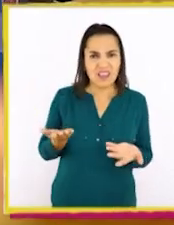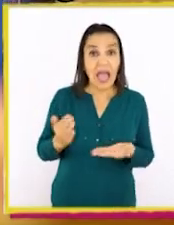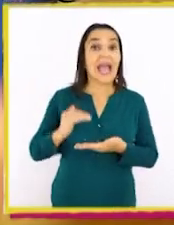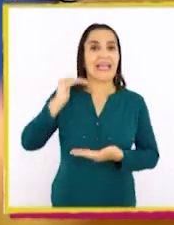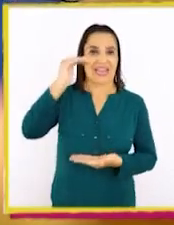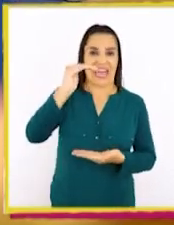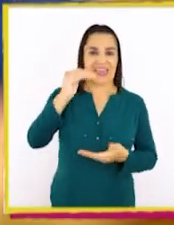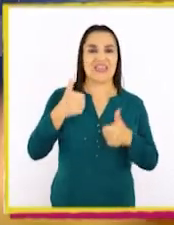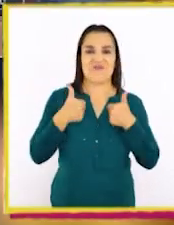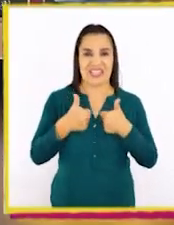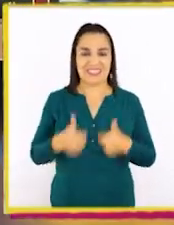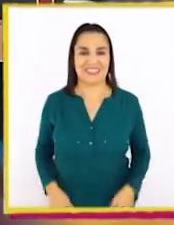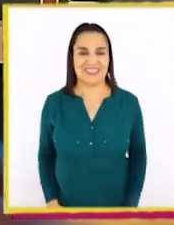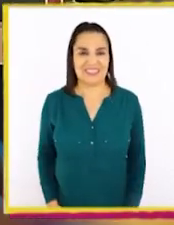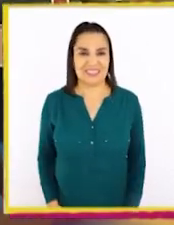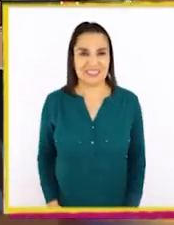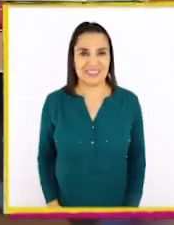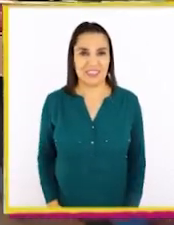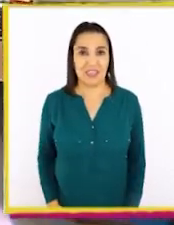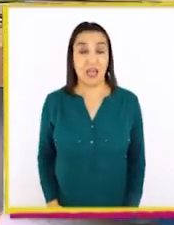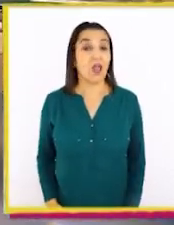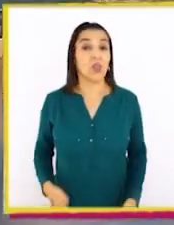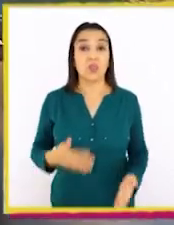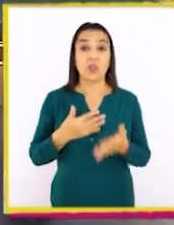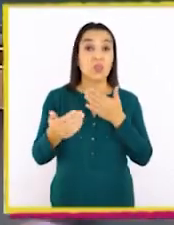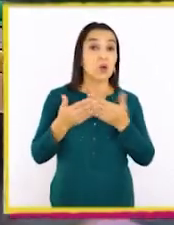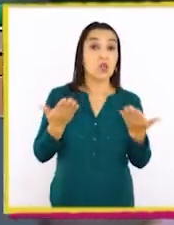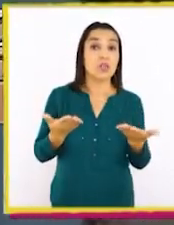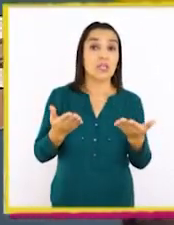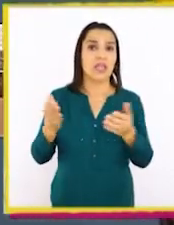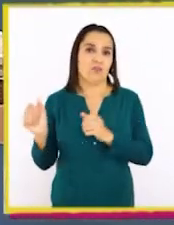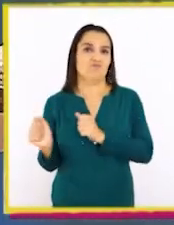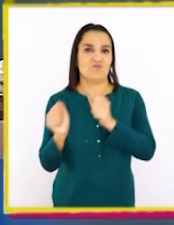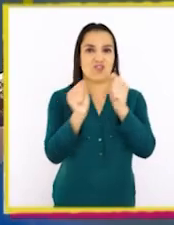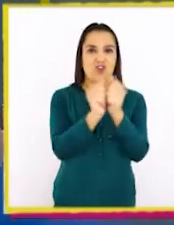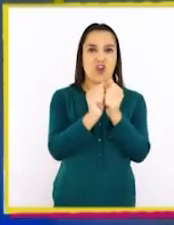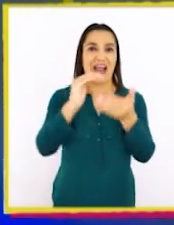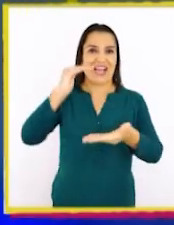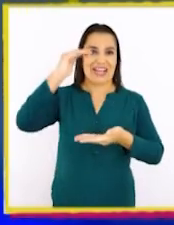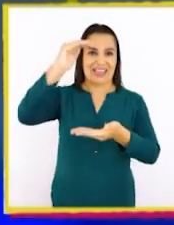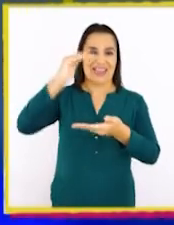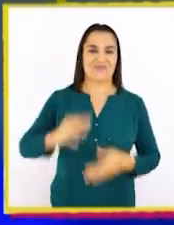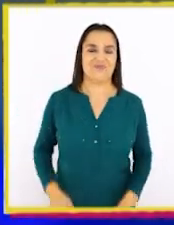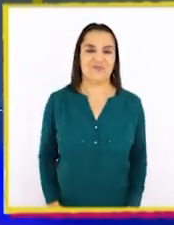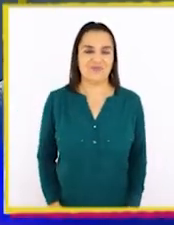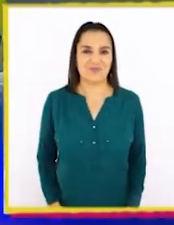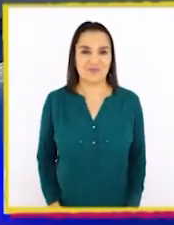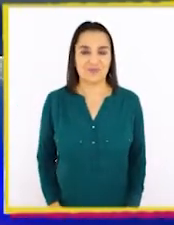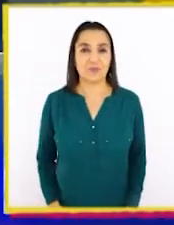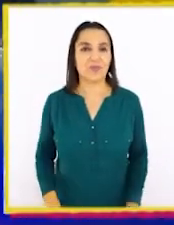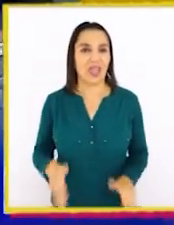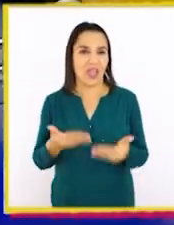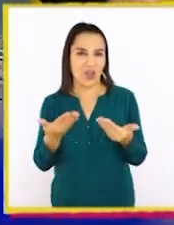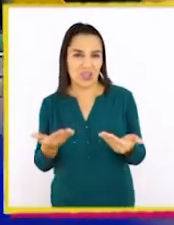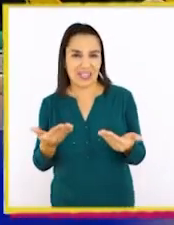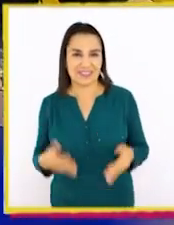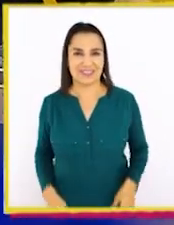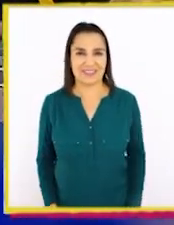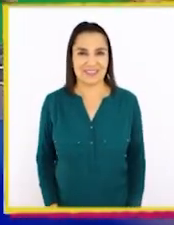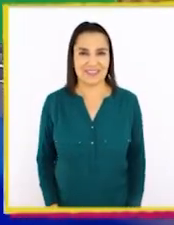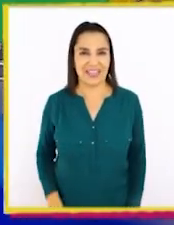¡Grande! ¡Grande! ¡Muy bien! Lo pongo entonces junto a los grandes. Y ahora,